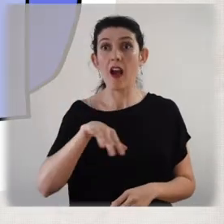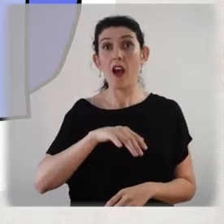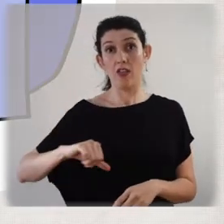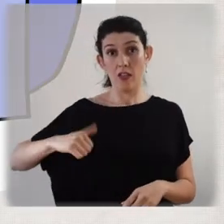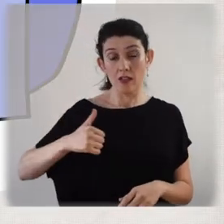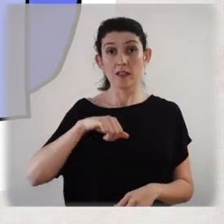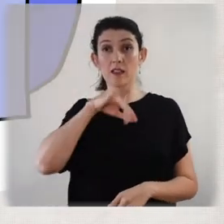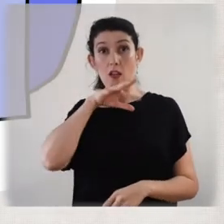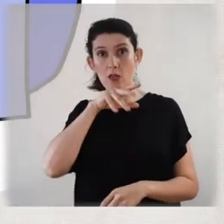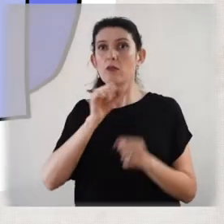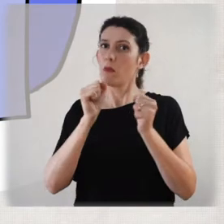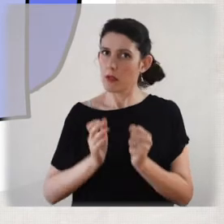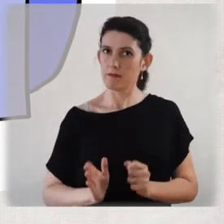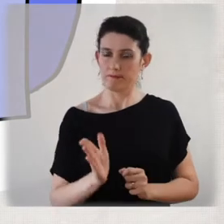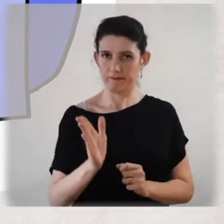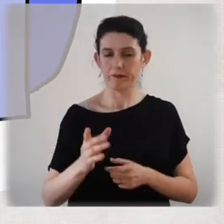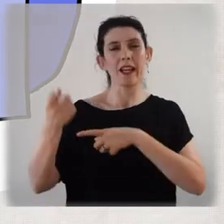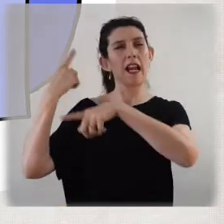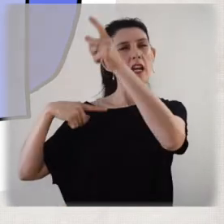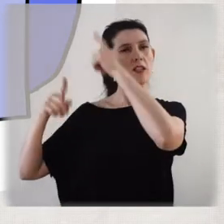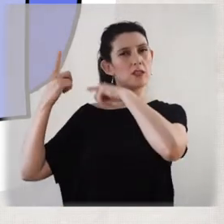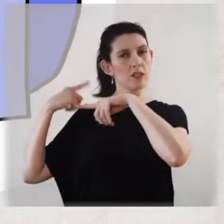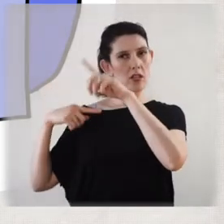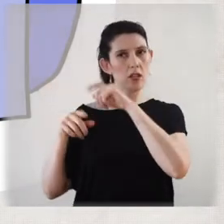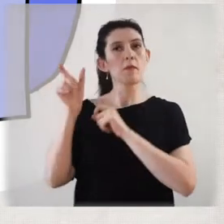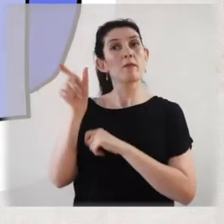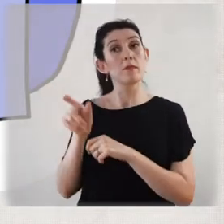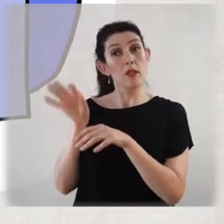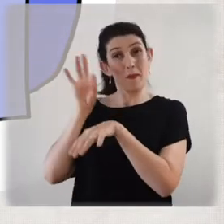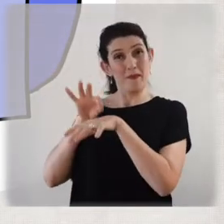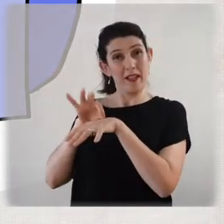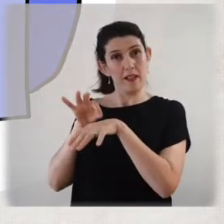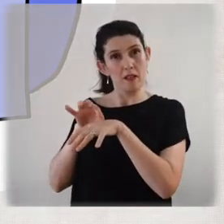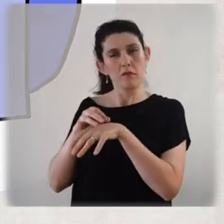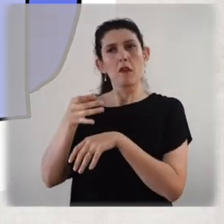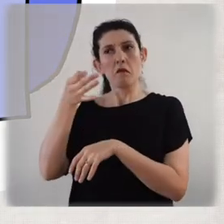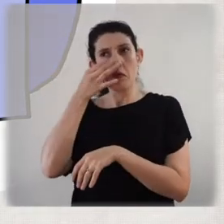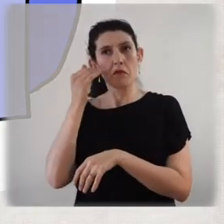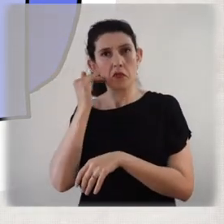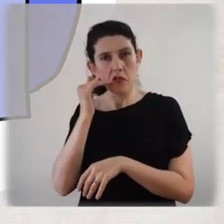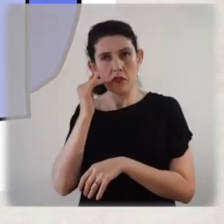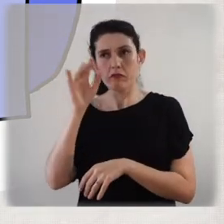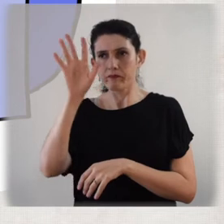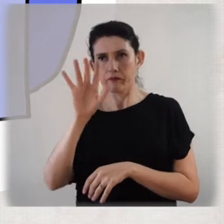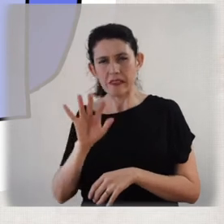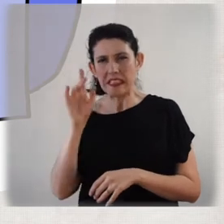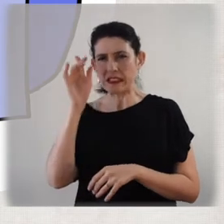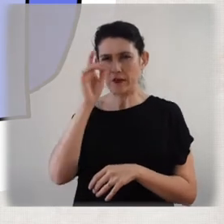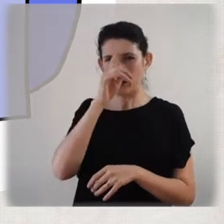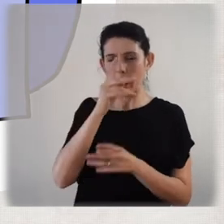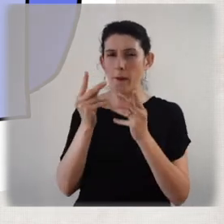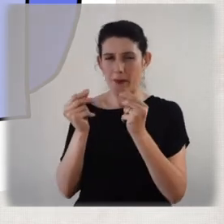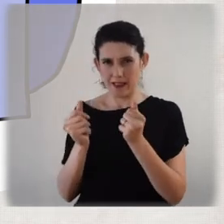hace varios siglos, los médicos describieron casos de niños que tenían dificultades similares a las presentadas en el TDAH. De hecho, en